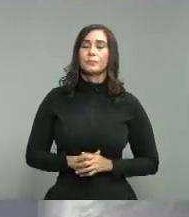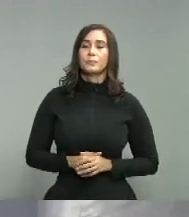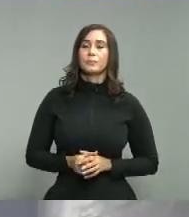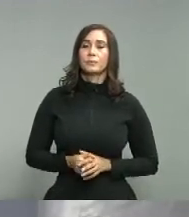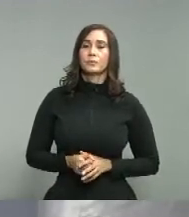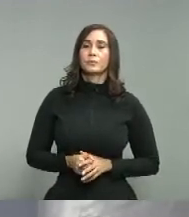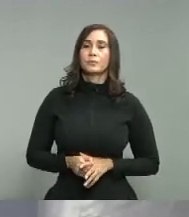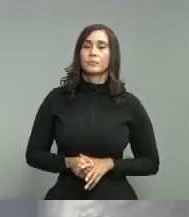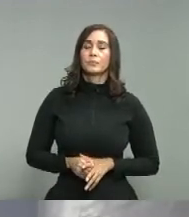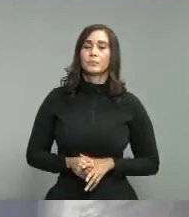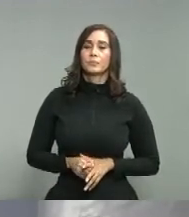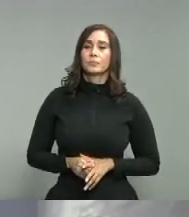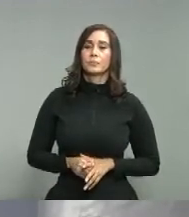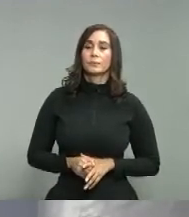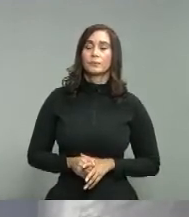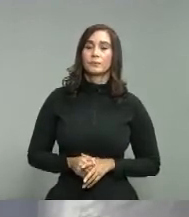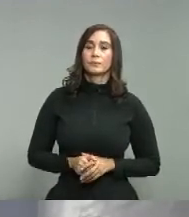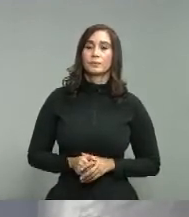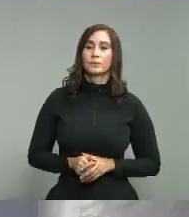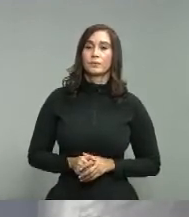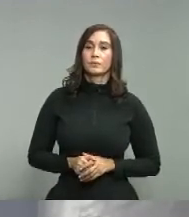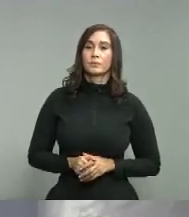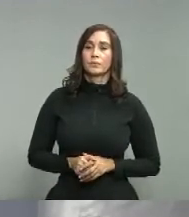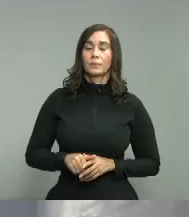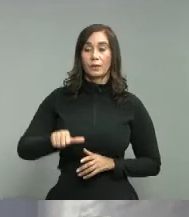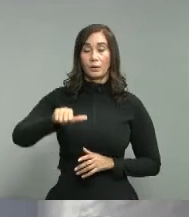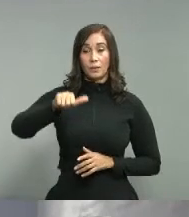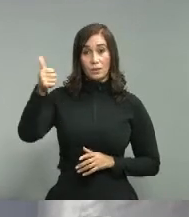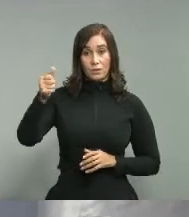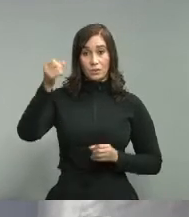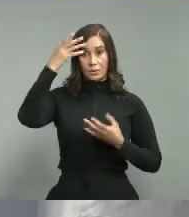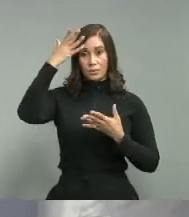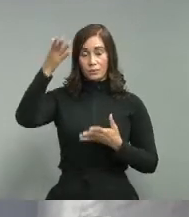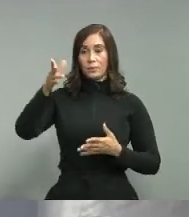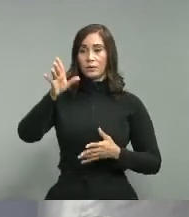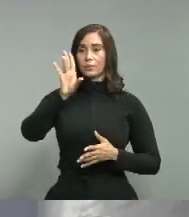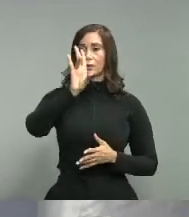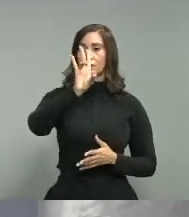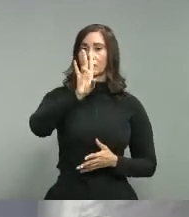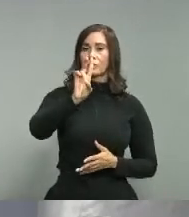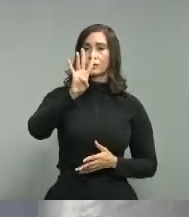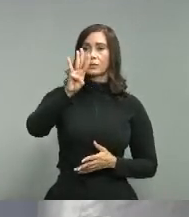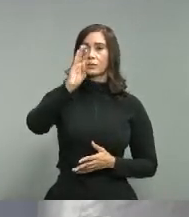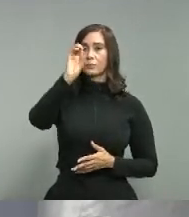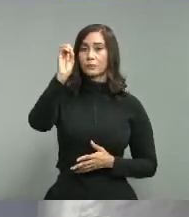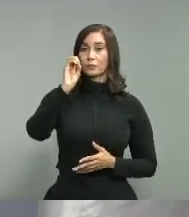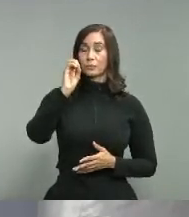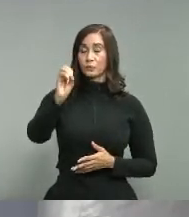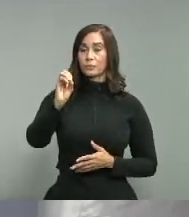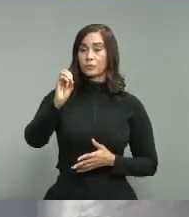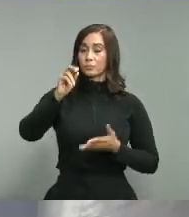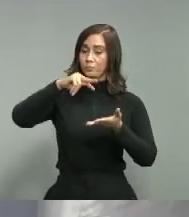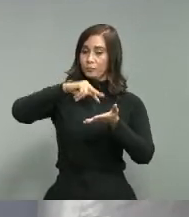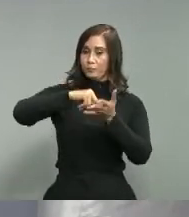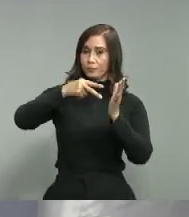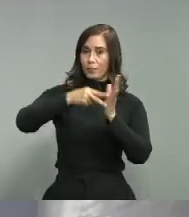por otra parte el 74 punto 38 por ciento es decir